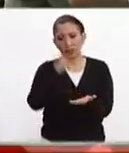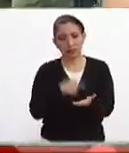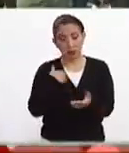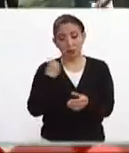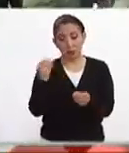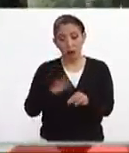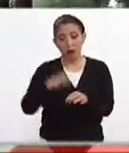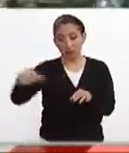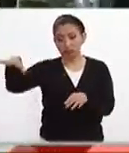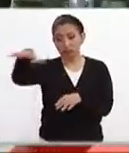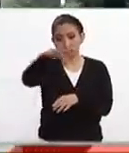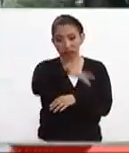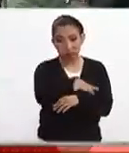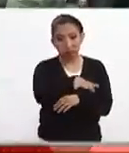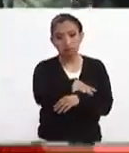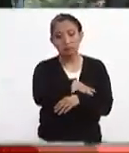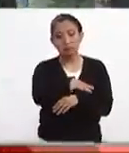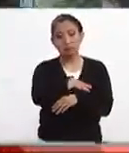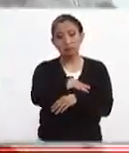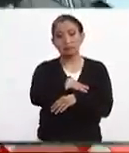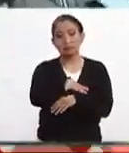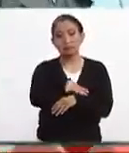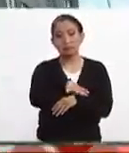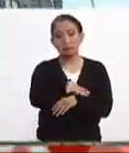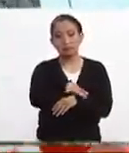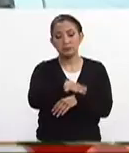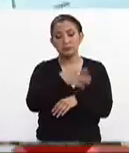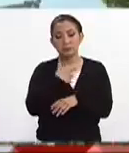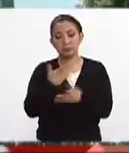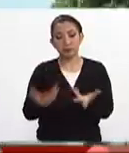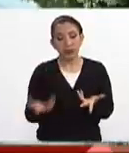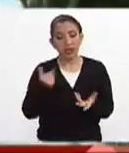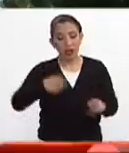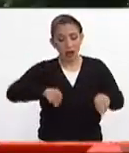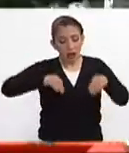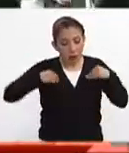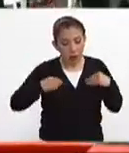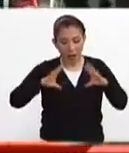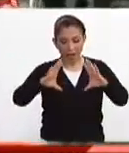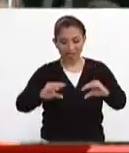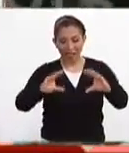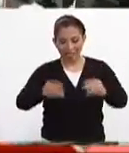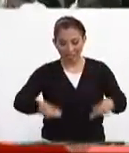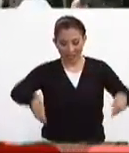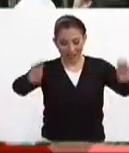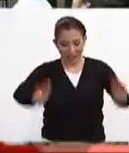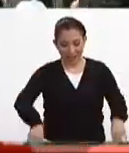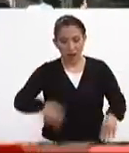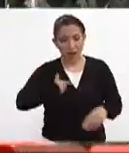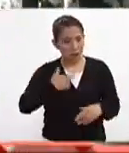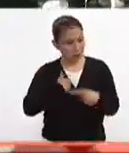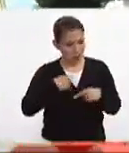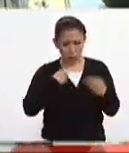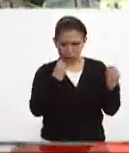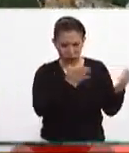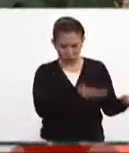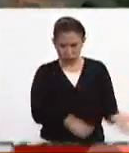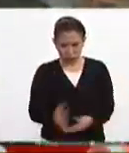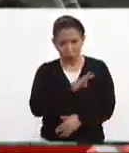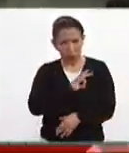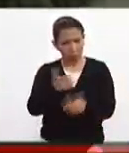mayor capacidad en cuanto a poder de colchonetas y cobijas a una cantidad ya importante de personas